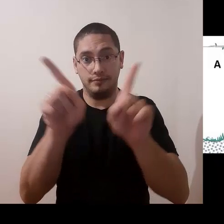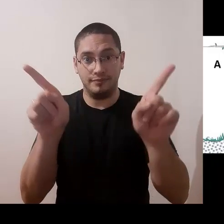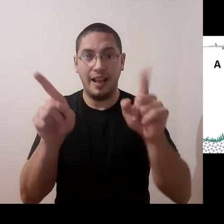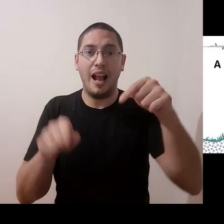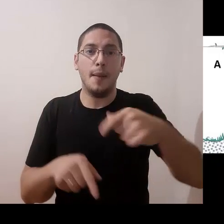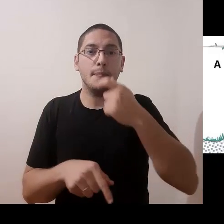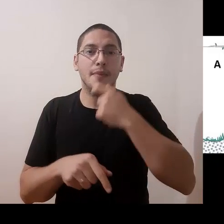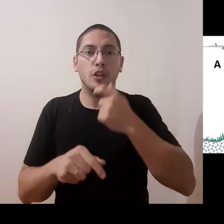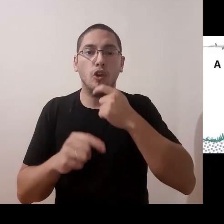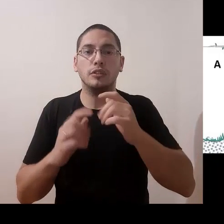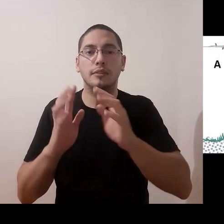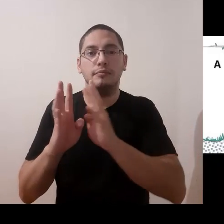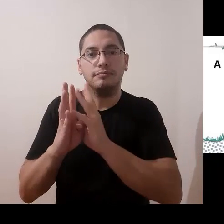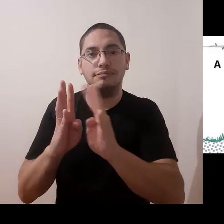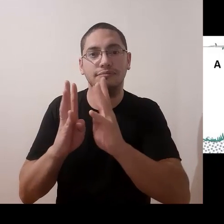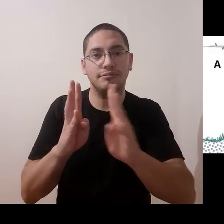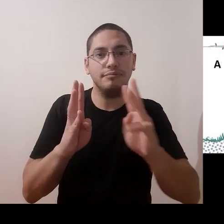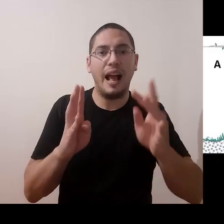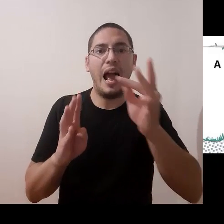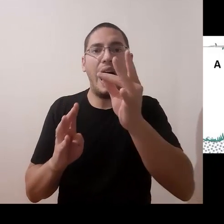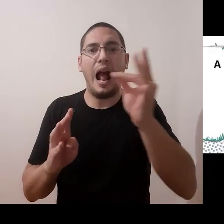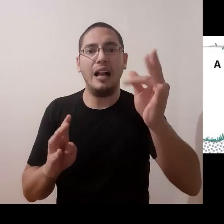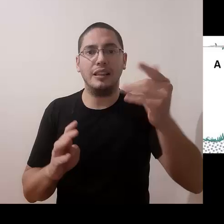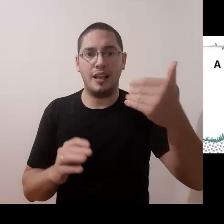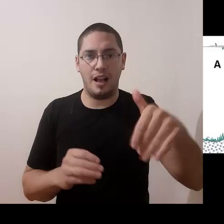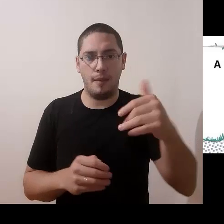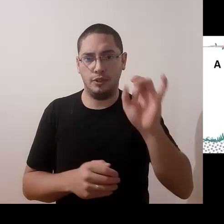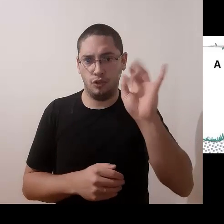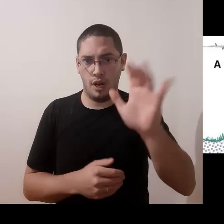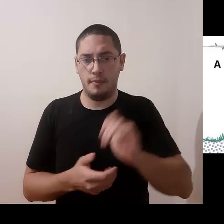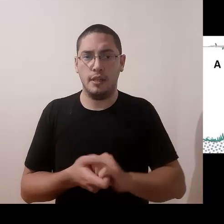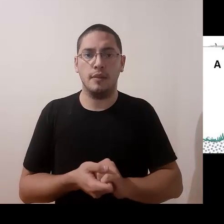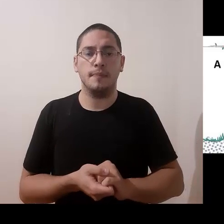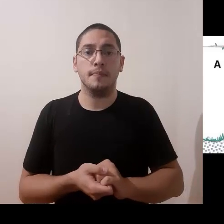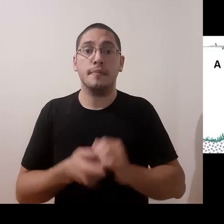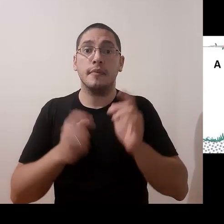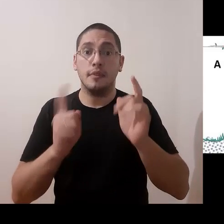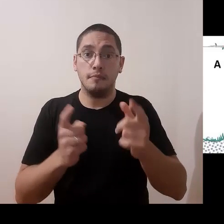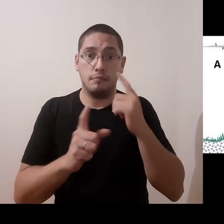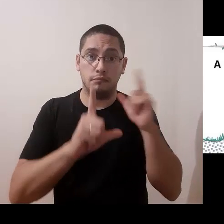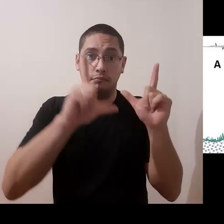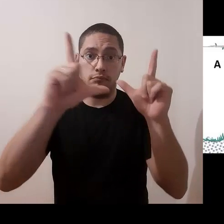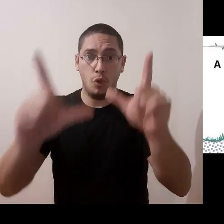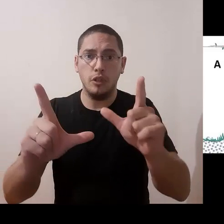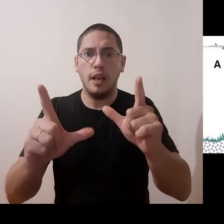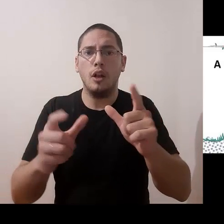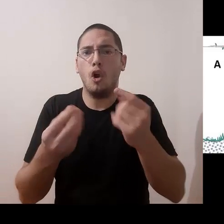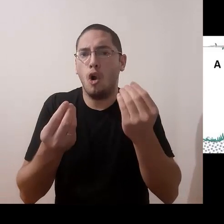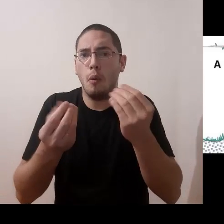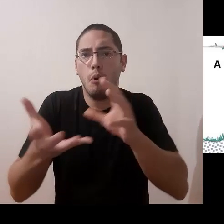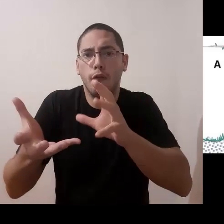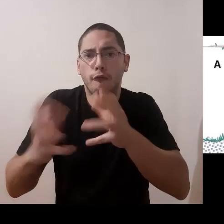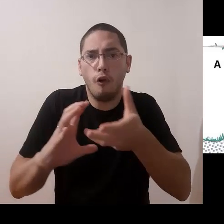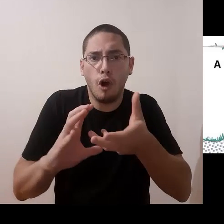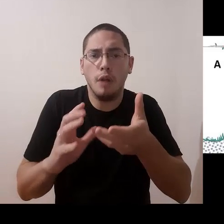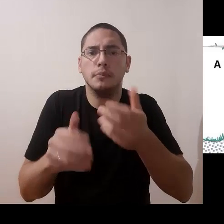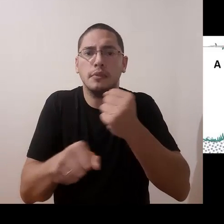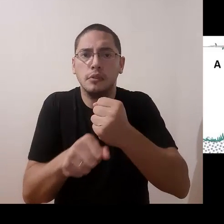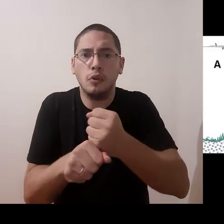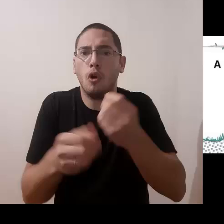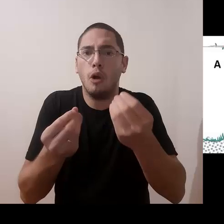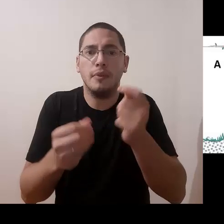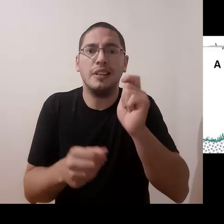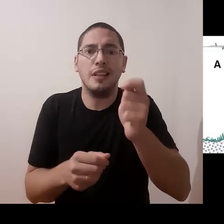bodega para las parcelas de alta gama. Y bueno, vamos a ver prácticamente cómo lo hacemos con el